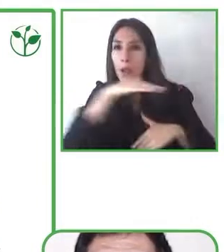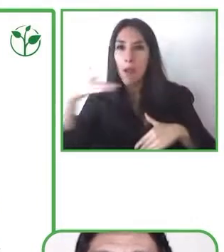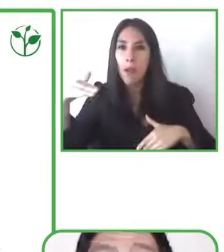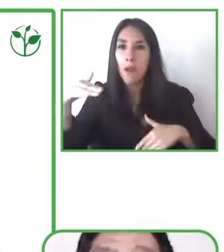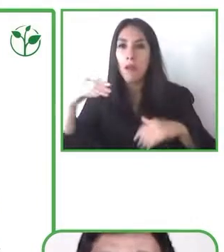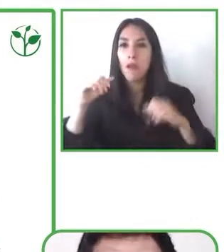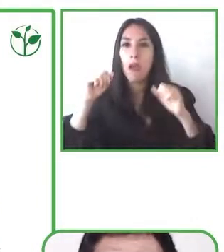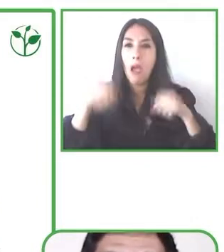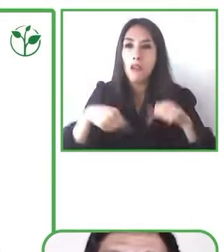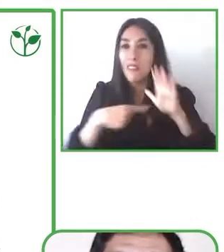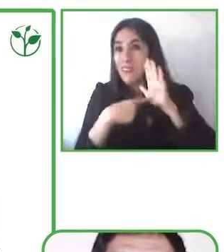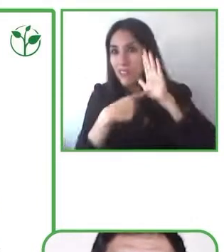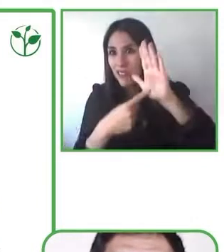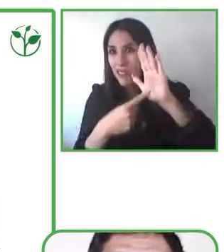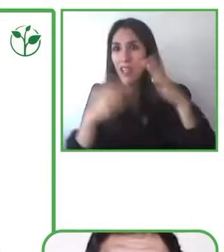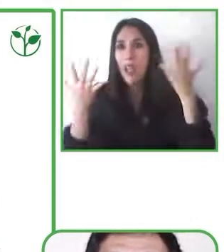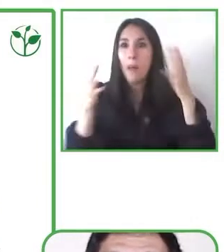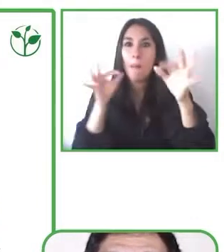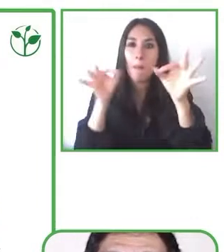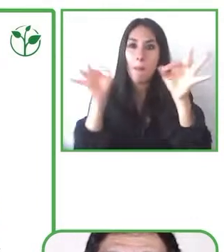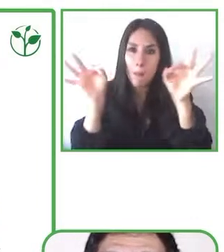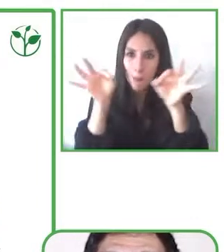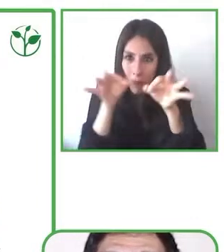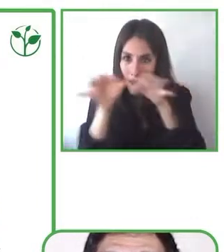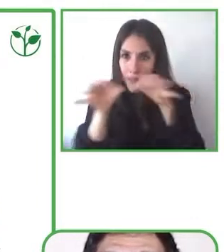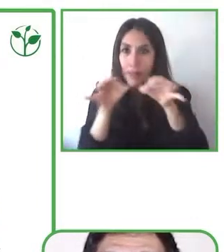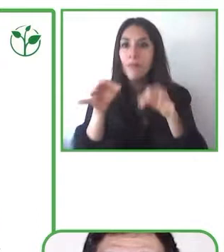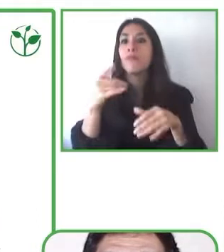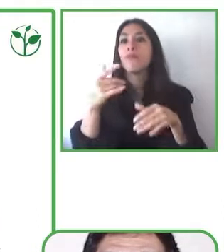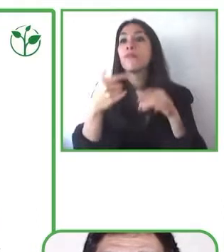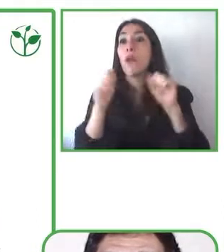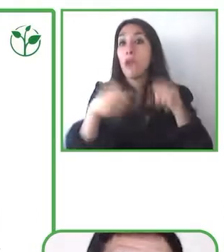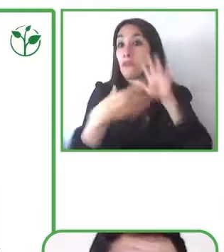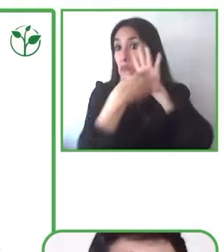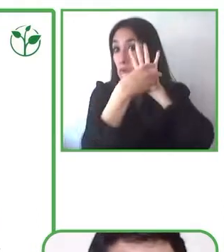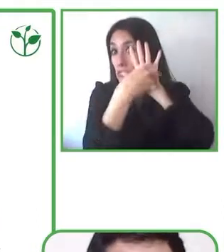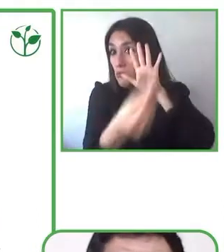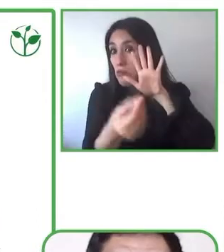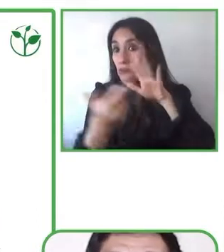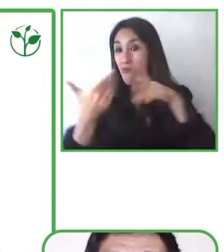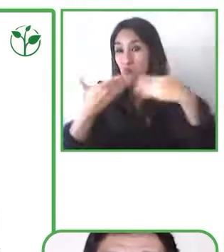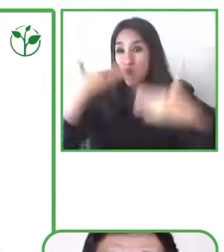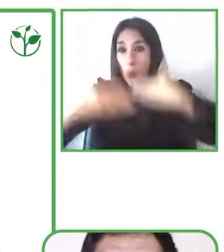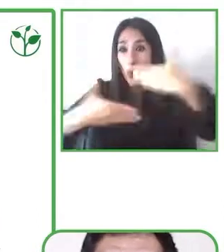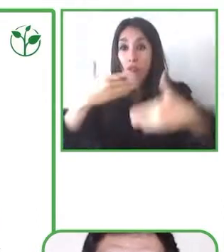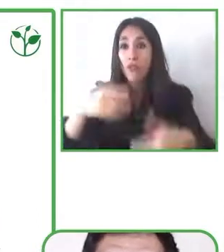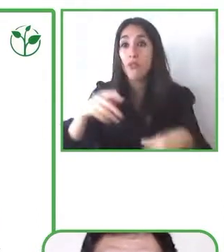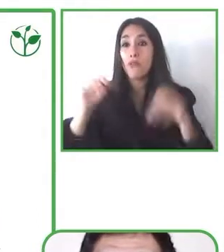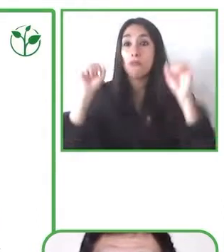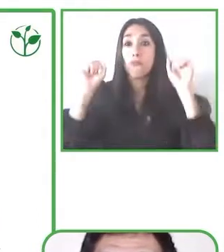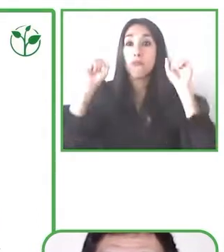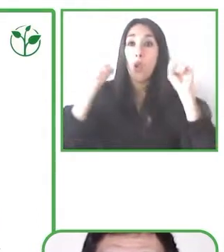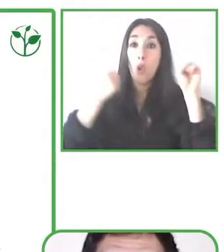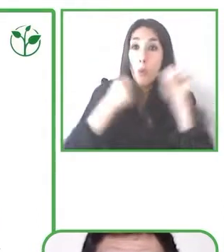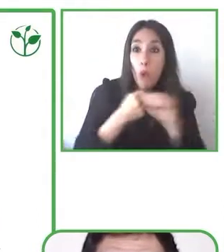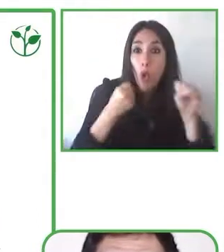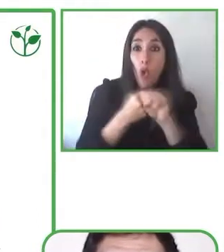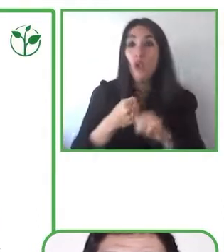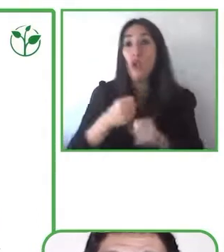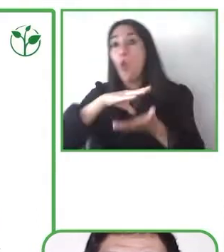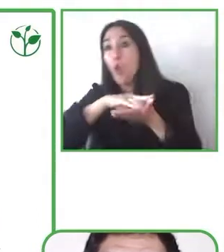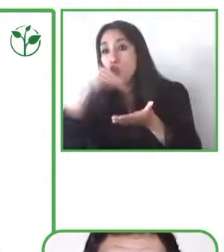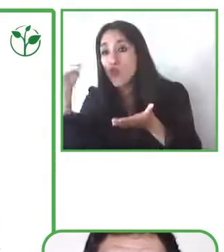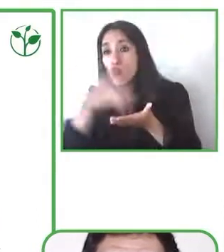entonces funciona para poder entonces apoyar el aprendizaje lector, no únicamente de niños de desarrollo